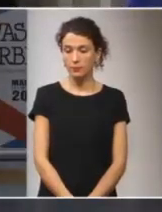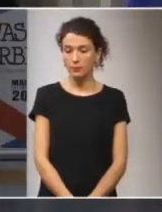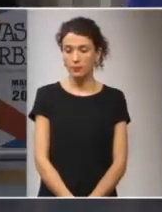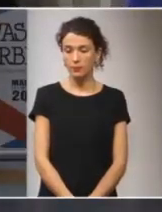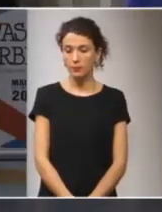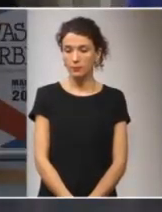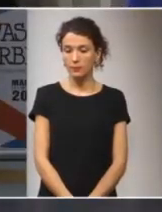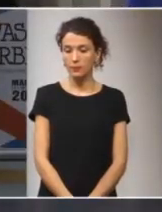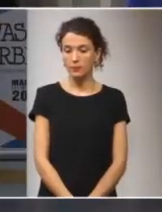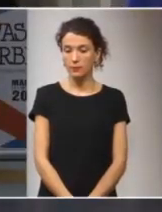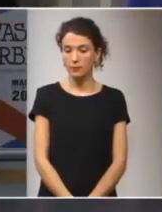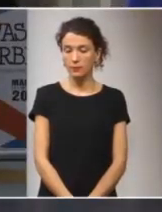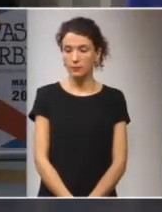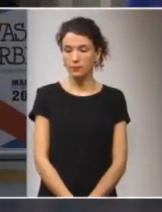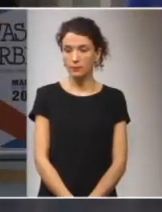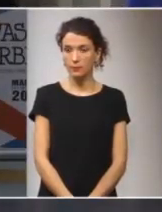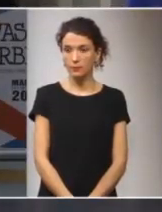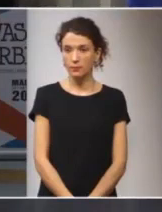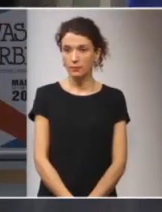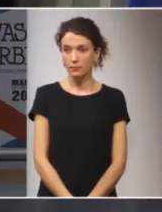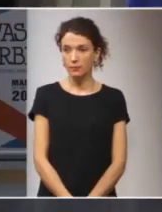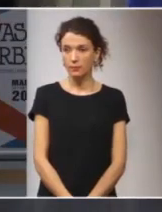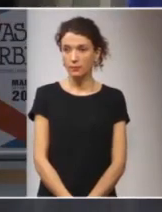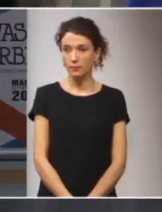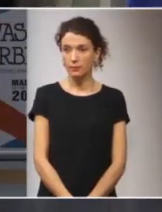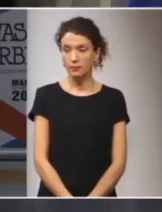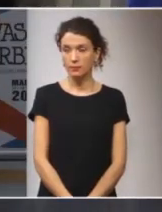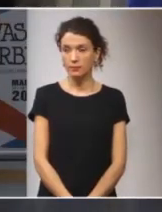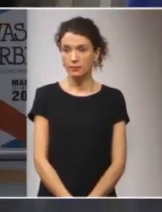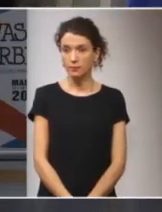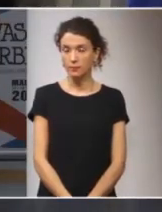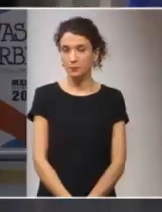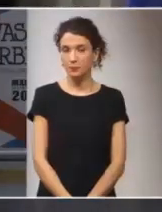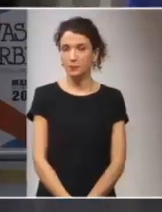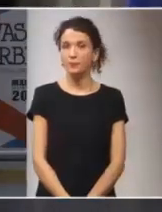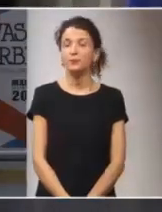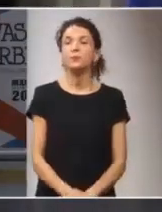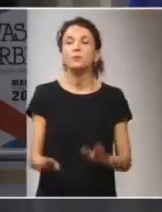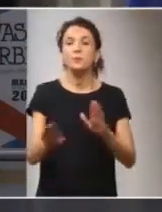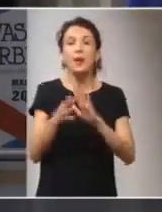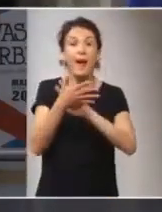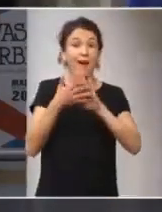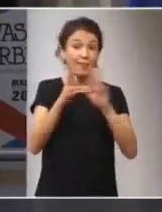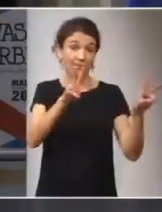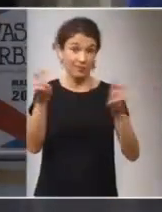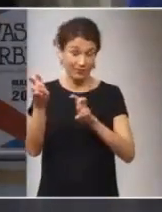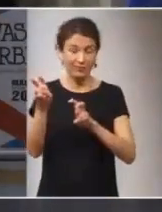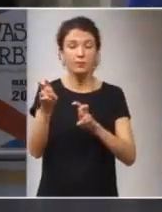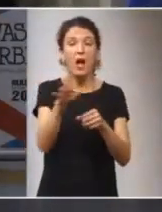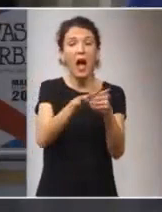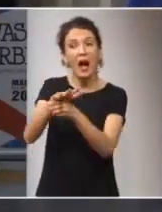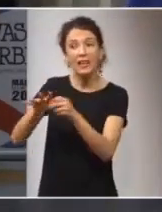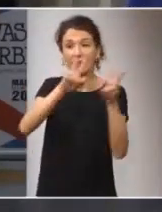ser una prioridad en order de modificar los procesos Siguiendo con esta premisa, las áreas